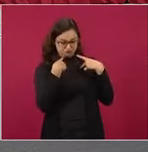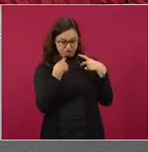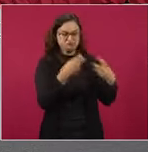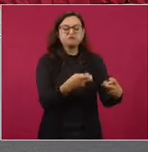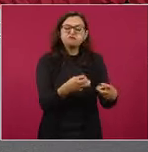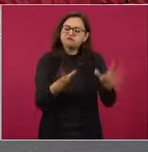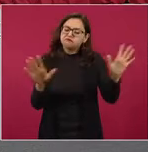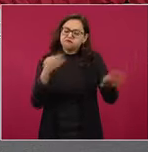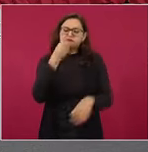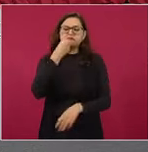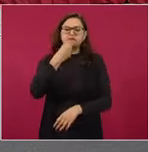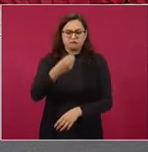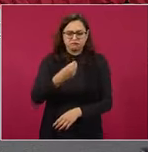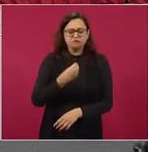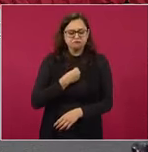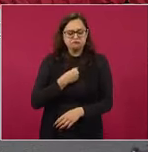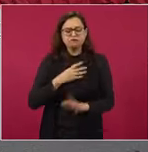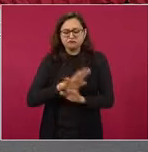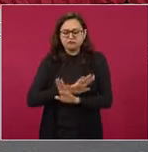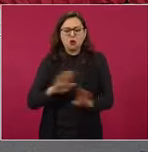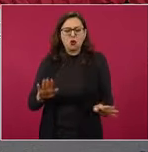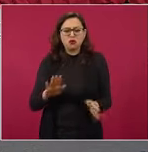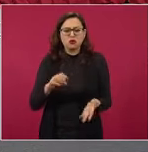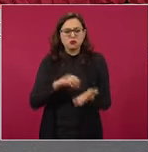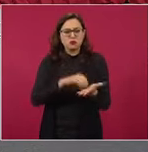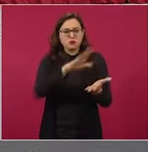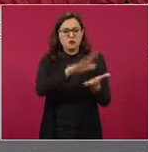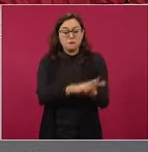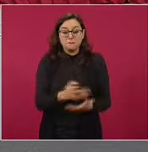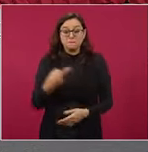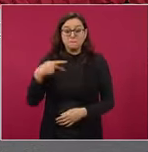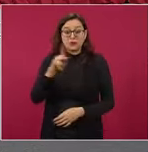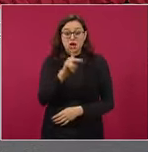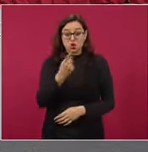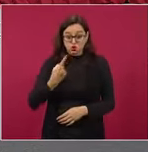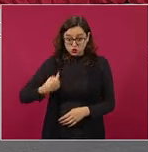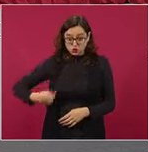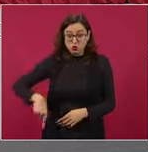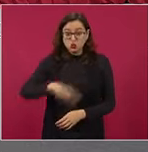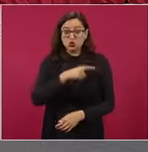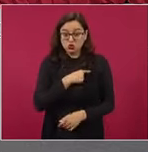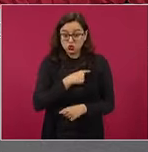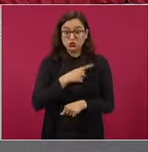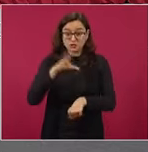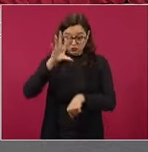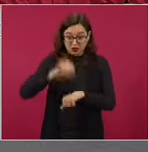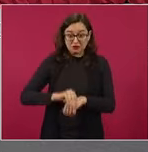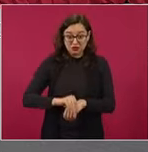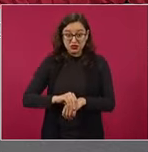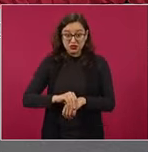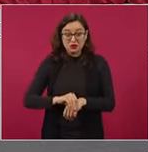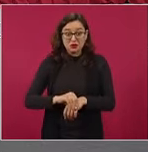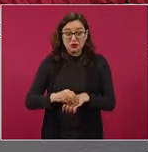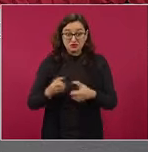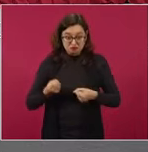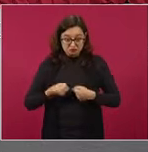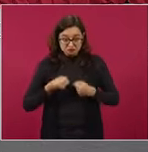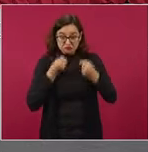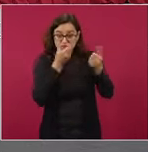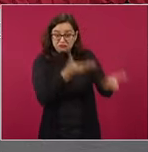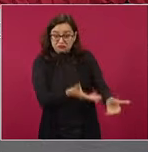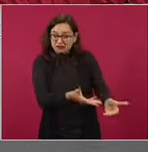no debemos legalizar un atentado entregándole voluntariamente lo que nos